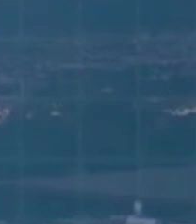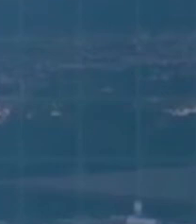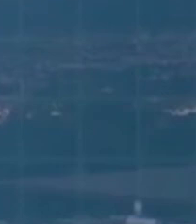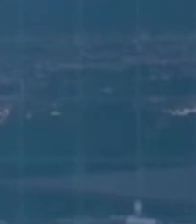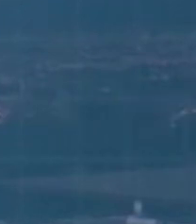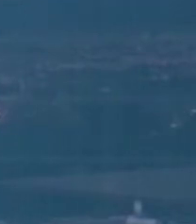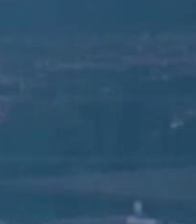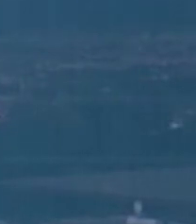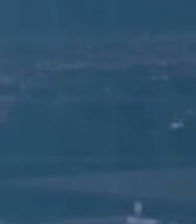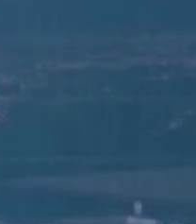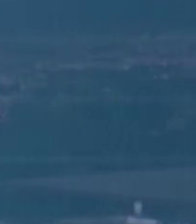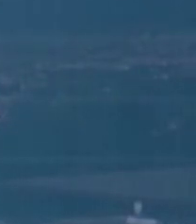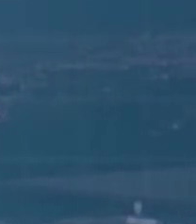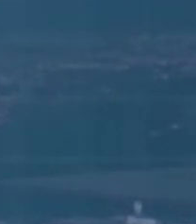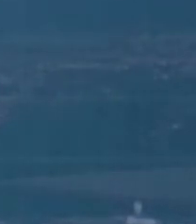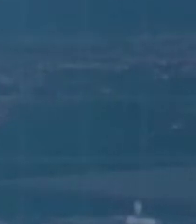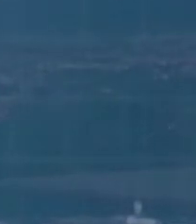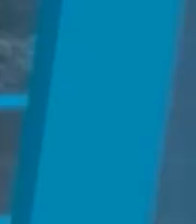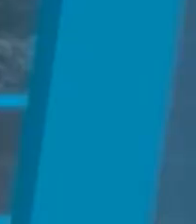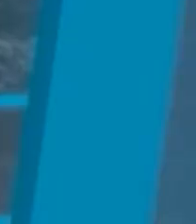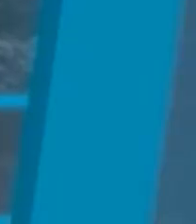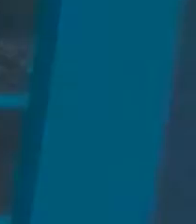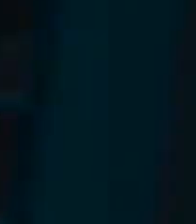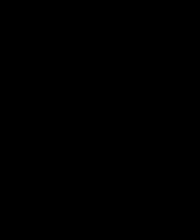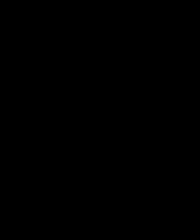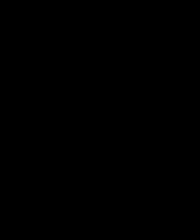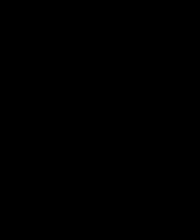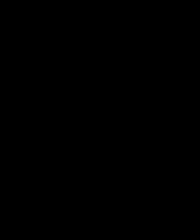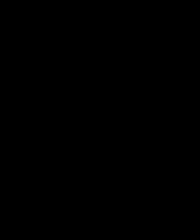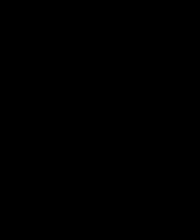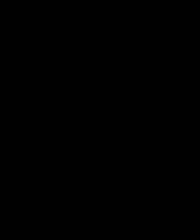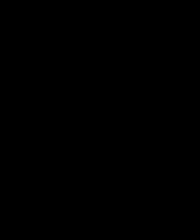En el marco por el Día Internacional de la Concientización del Cáncer de Oyenes